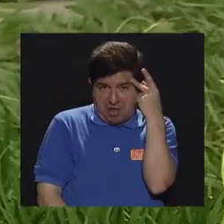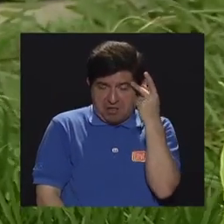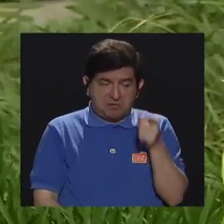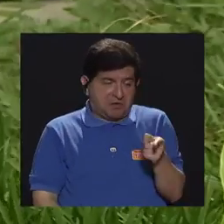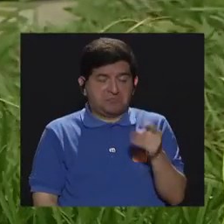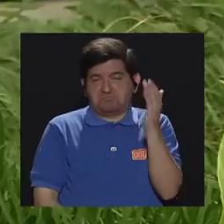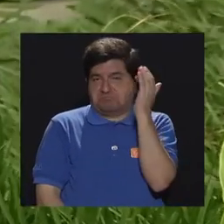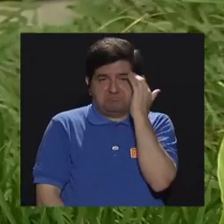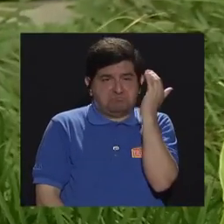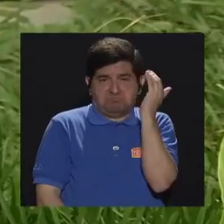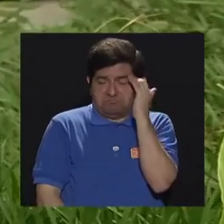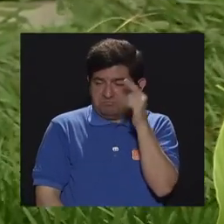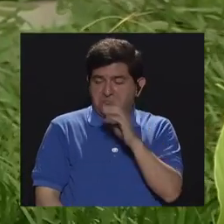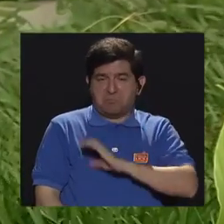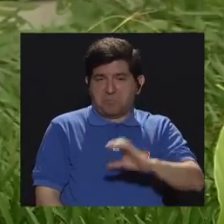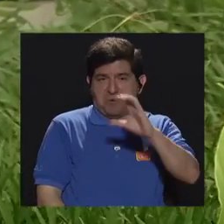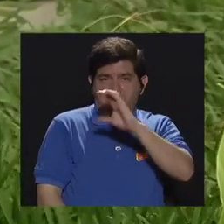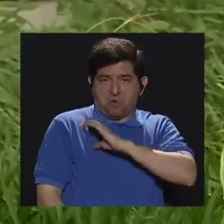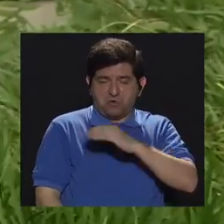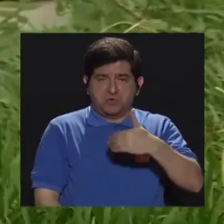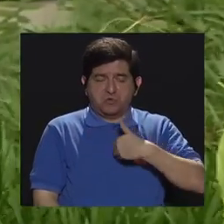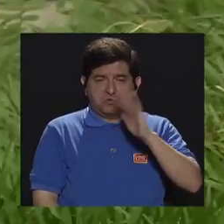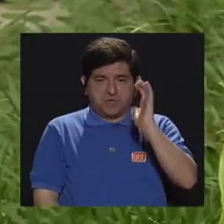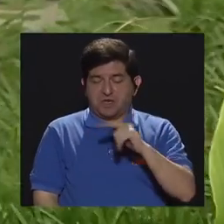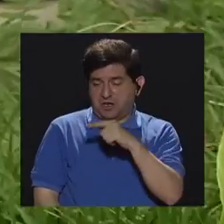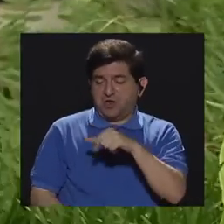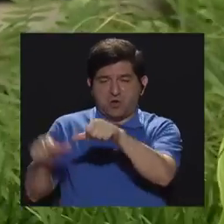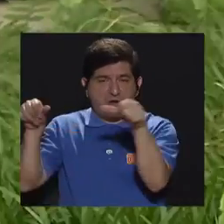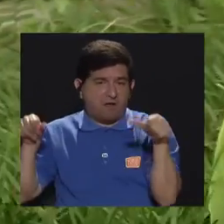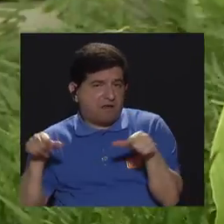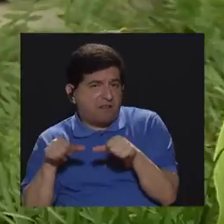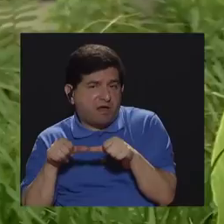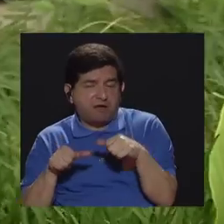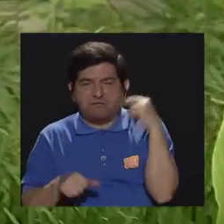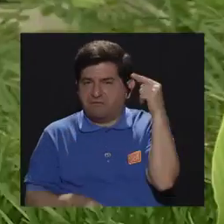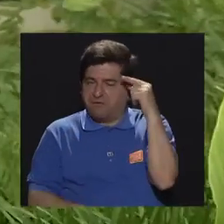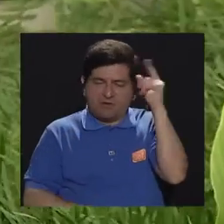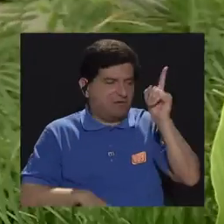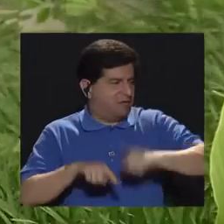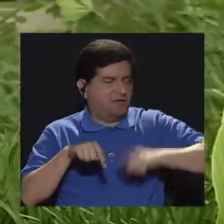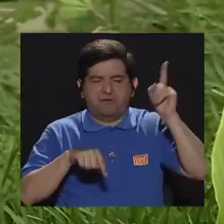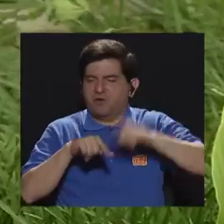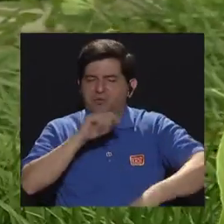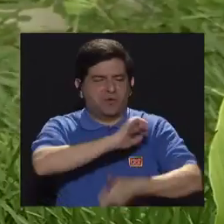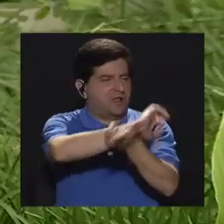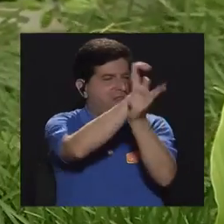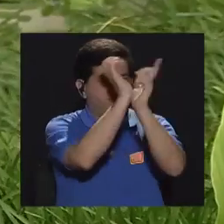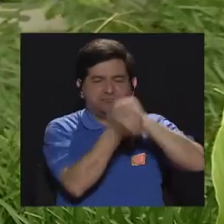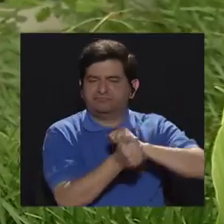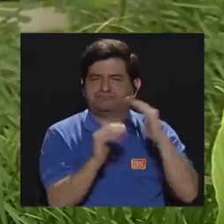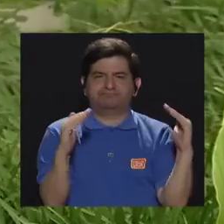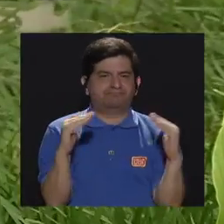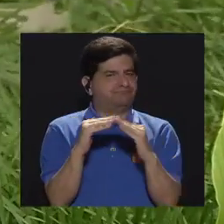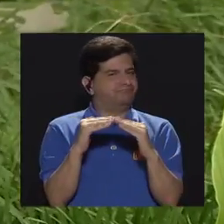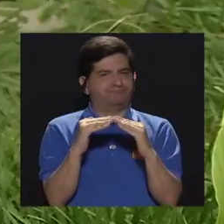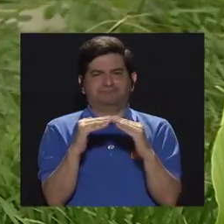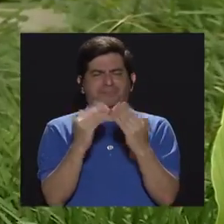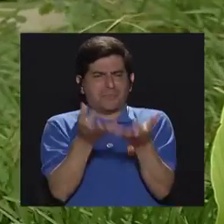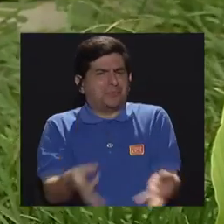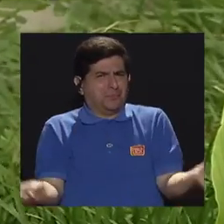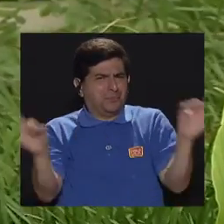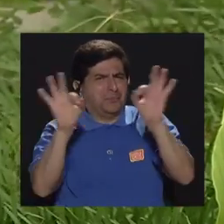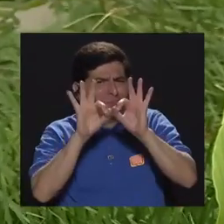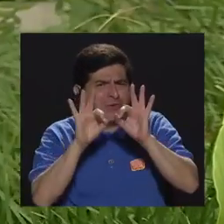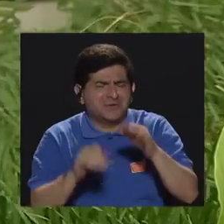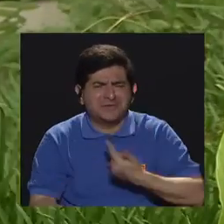no se está enterando de cuál es la conducta que tiene el niño en el aula, lógicamente no puede hacer la modificación en la casa. Y eso es lo más